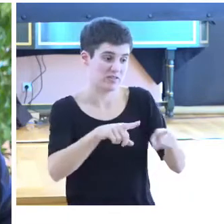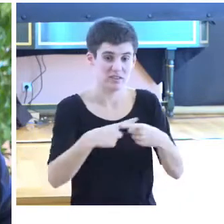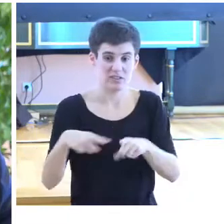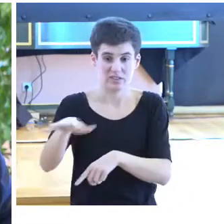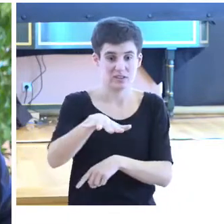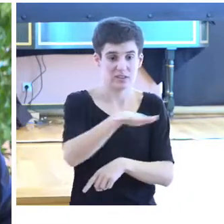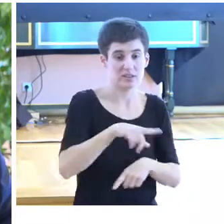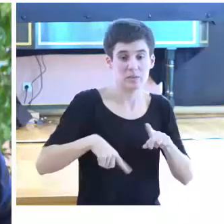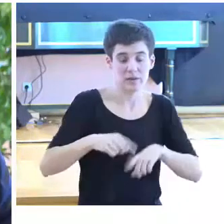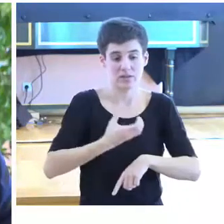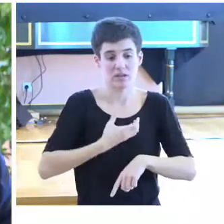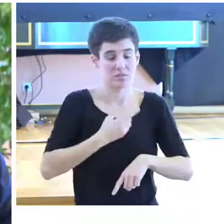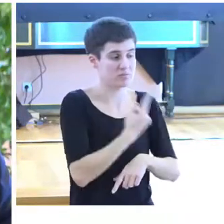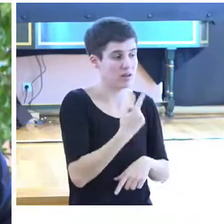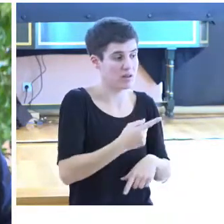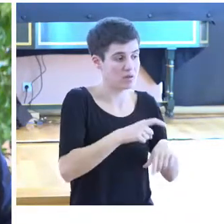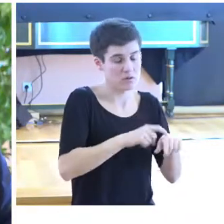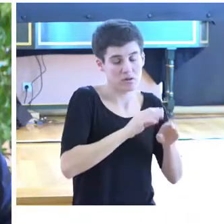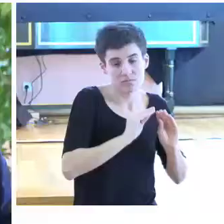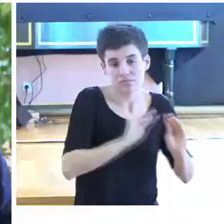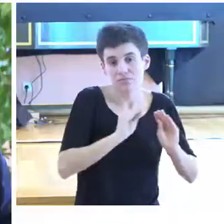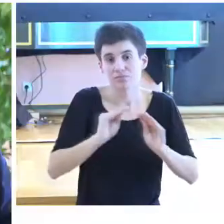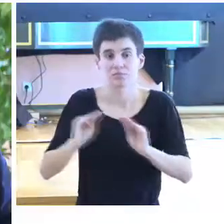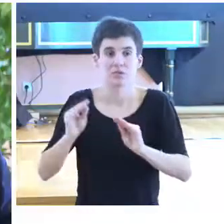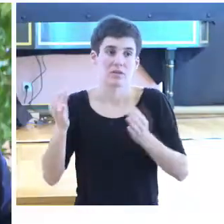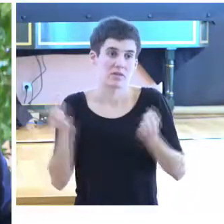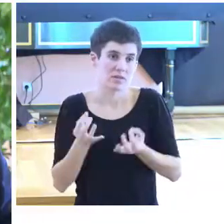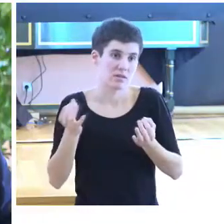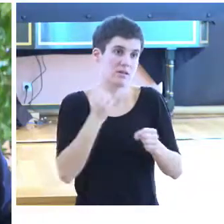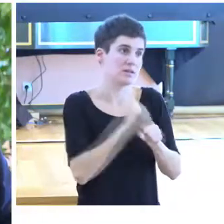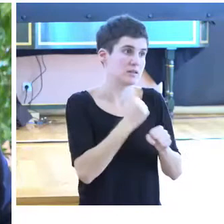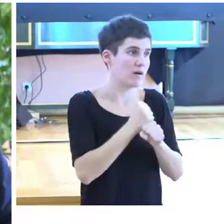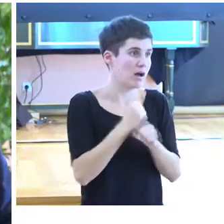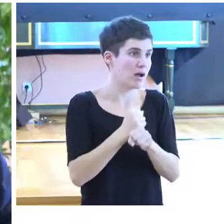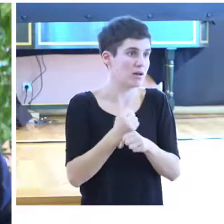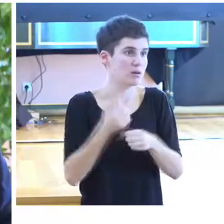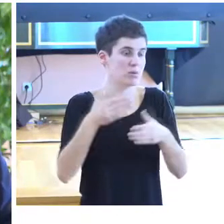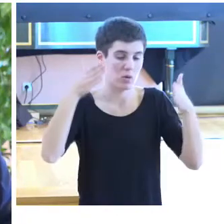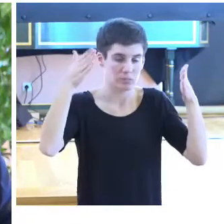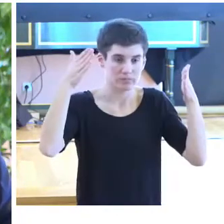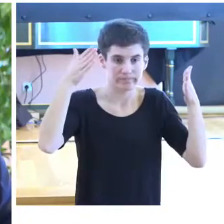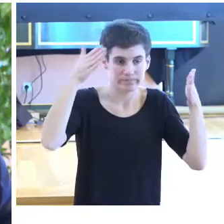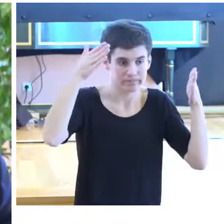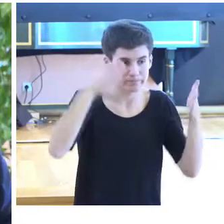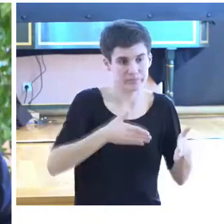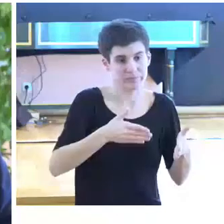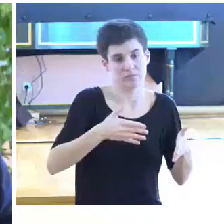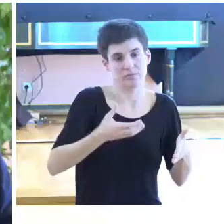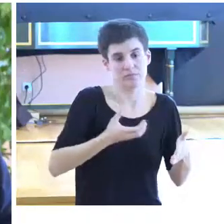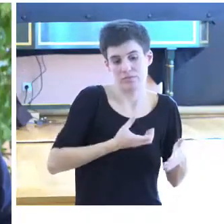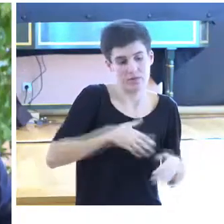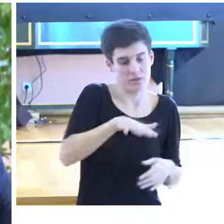particularidades, se tiene que trabajar en más concreto en el municipio.